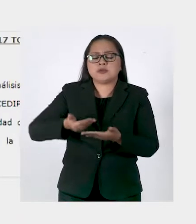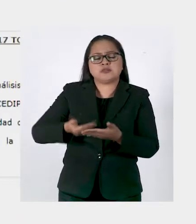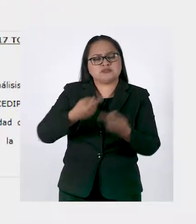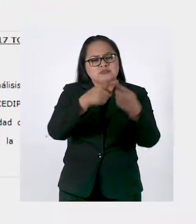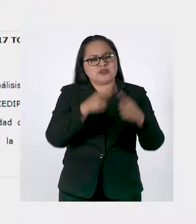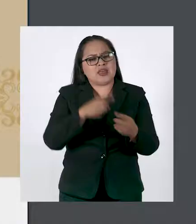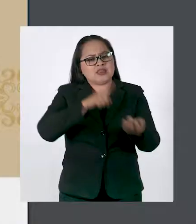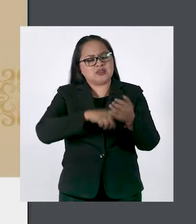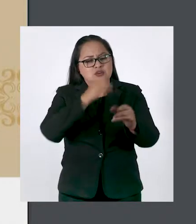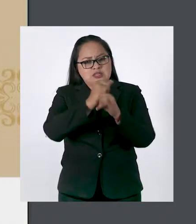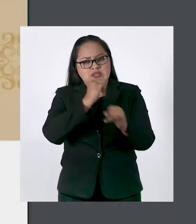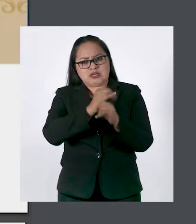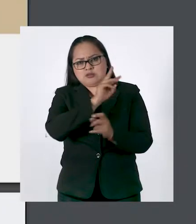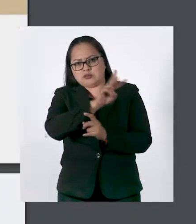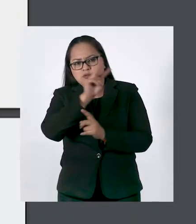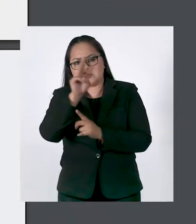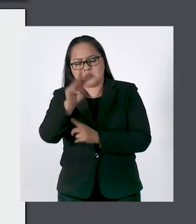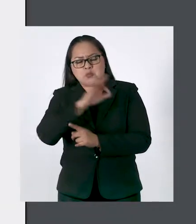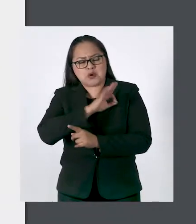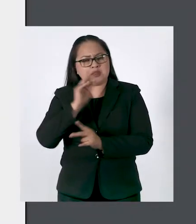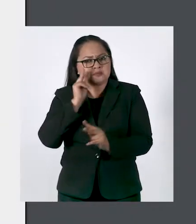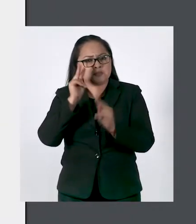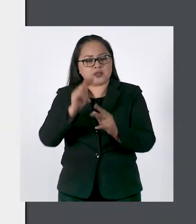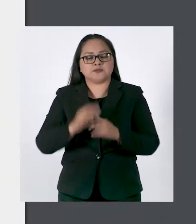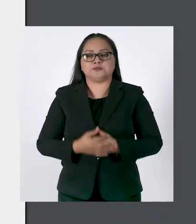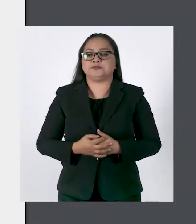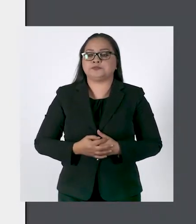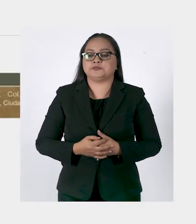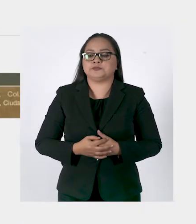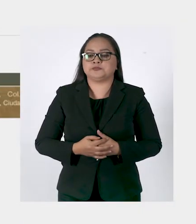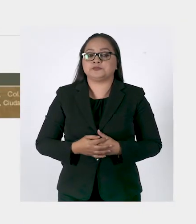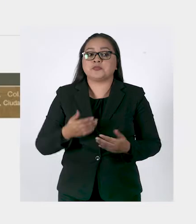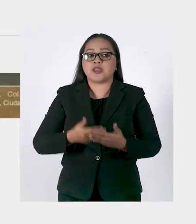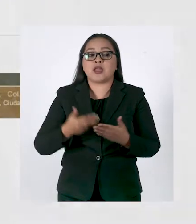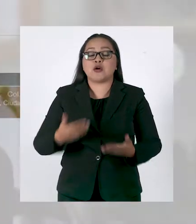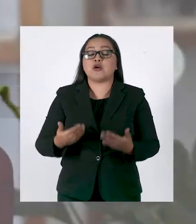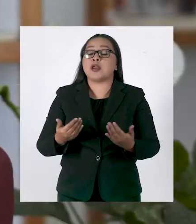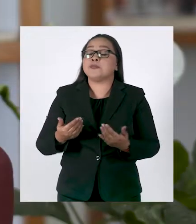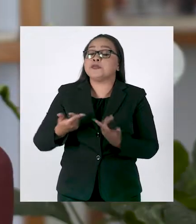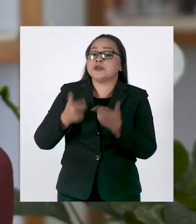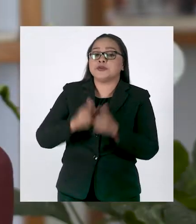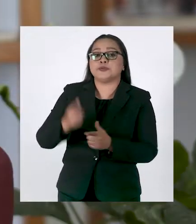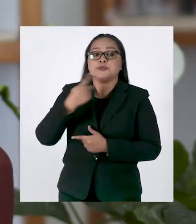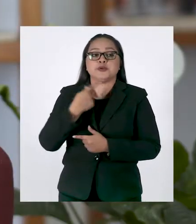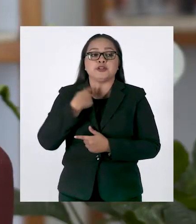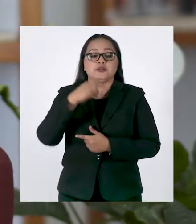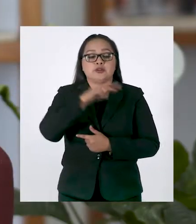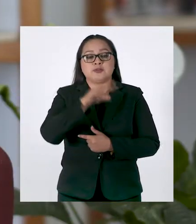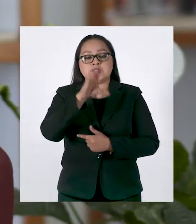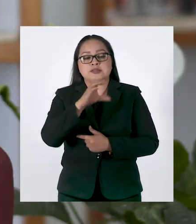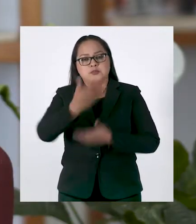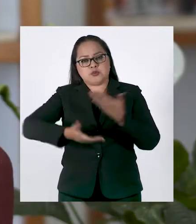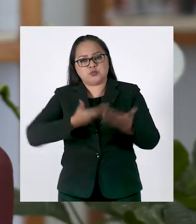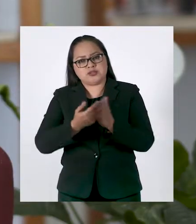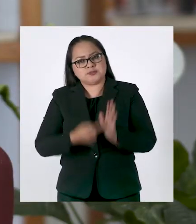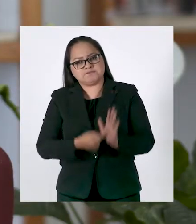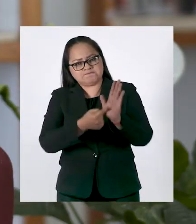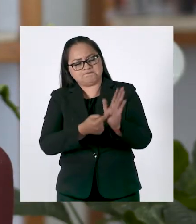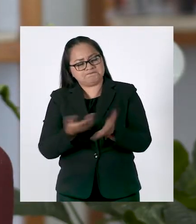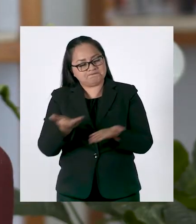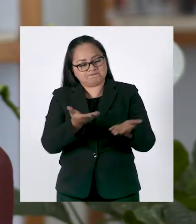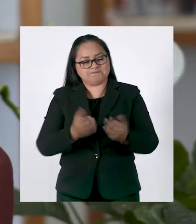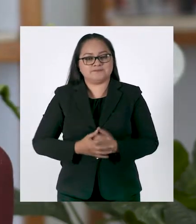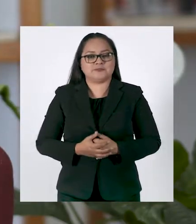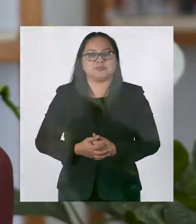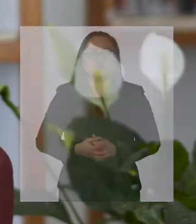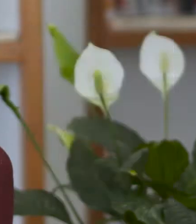servicios en su sitio virtual. Comentaremos ahora las propuestas que busca impulsar el Grupo Parlamentario de